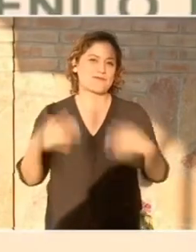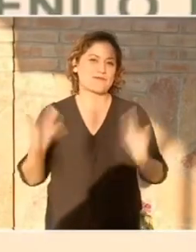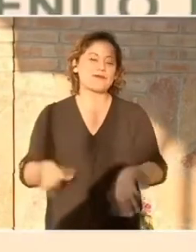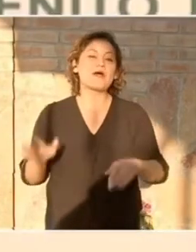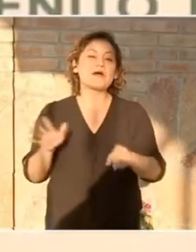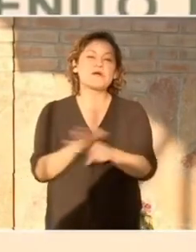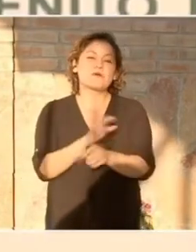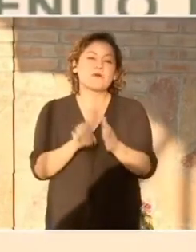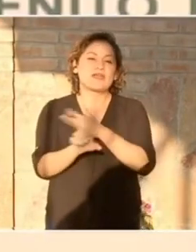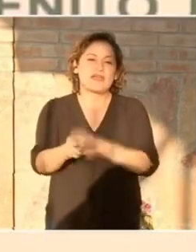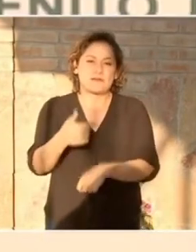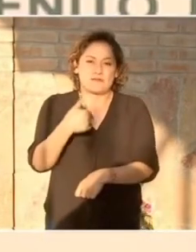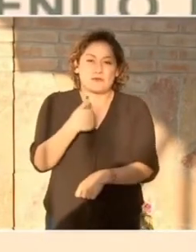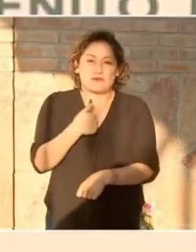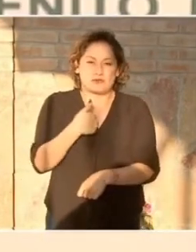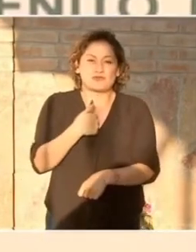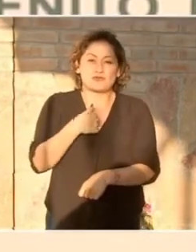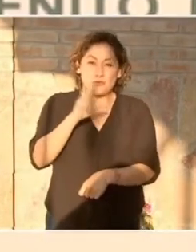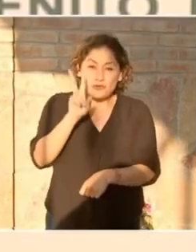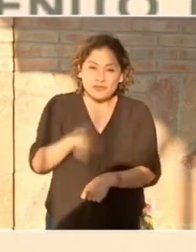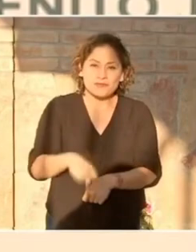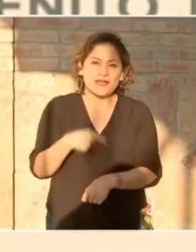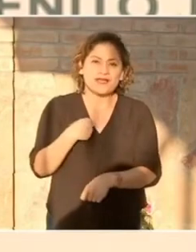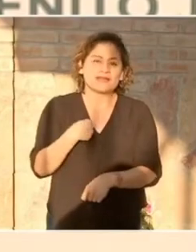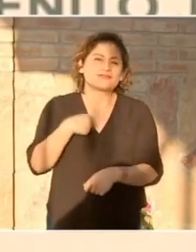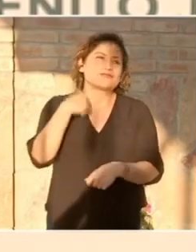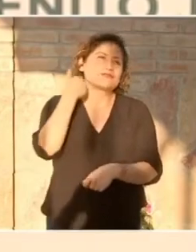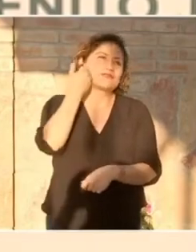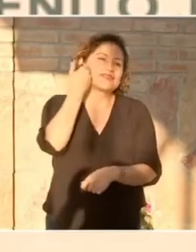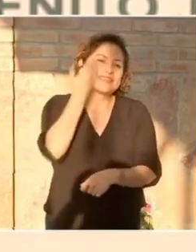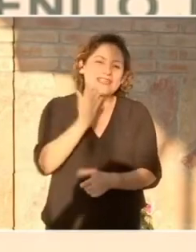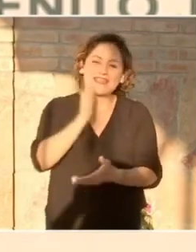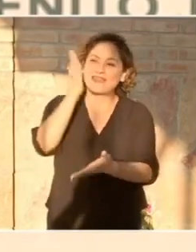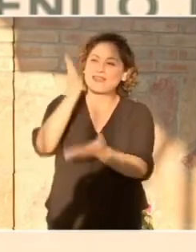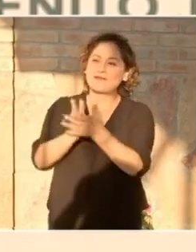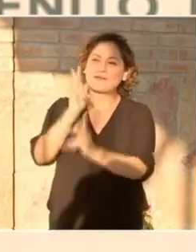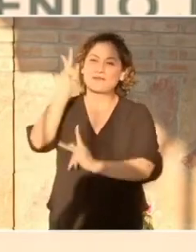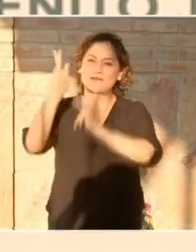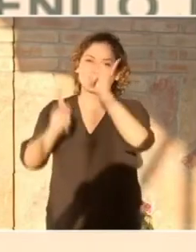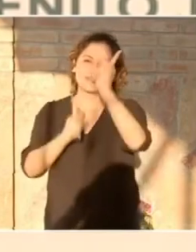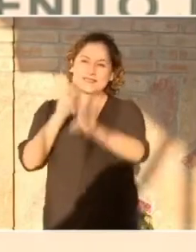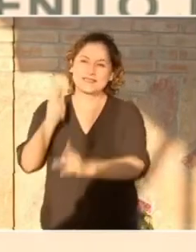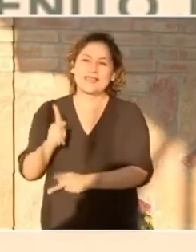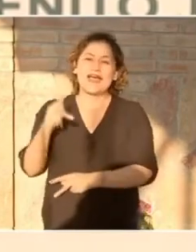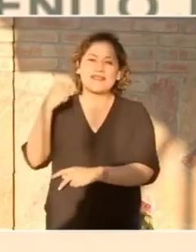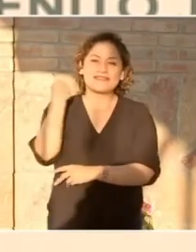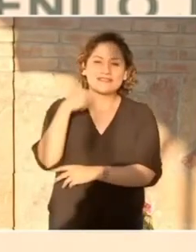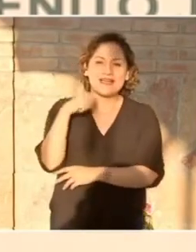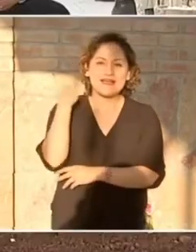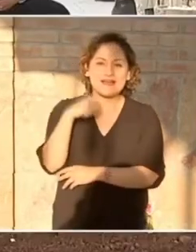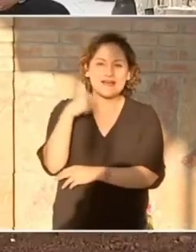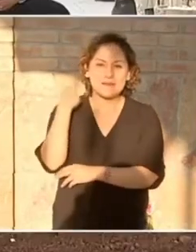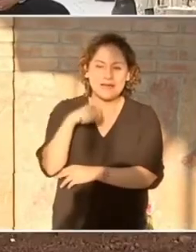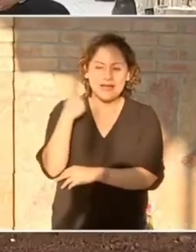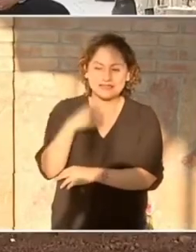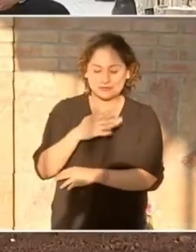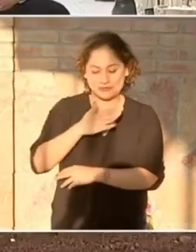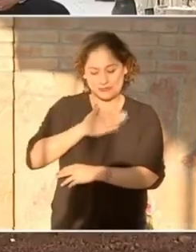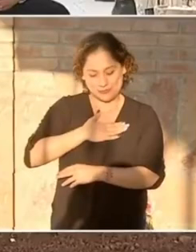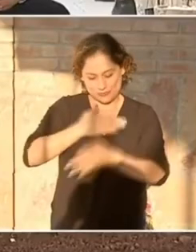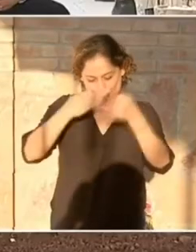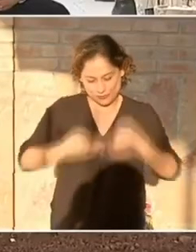tantas ganas de hacerlo, visitar a Tepetitán, Nacuspana, Tabasco. Sinacatepec, tu pueblo,